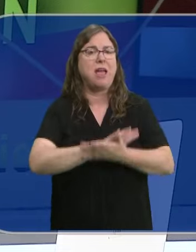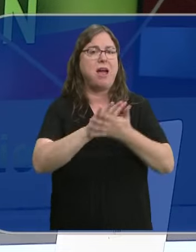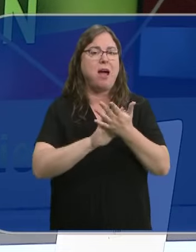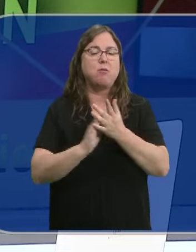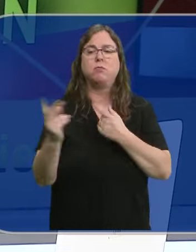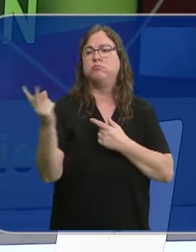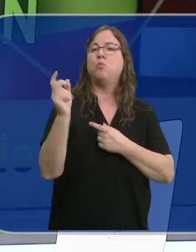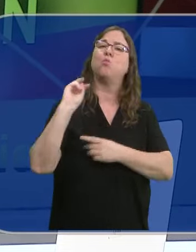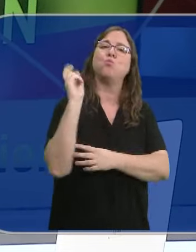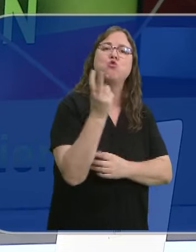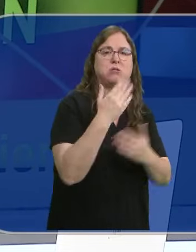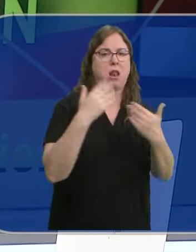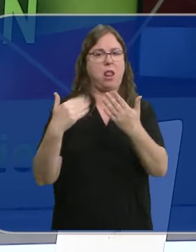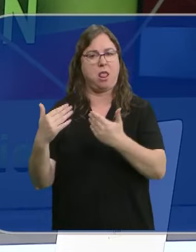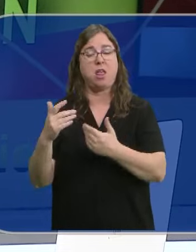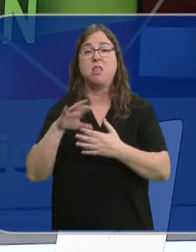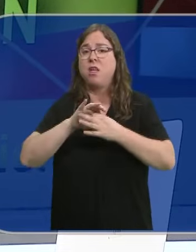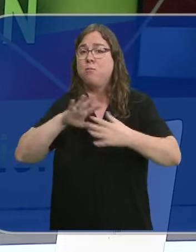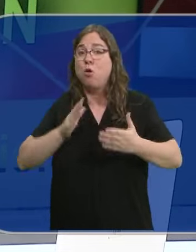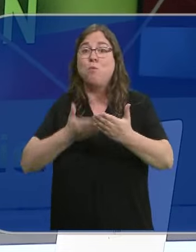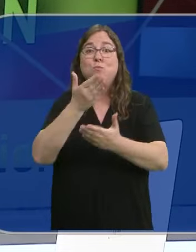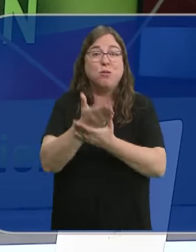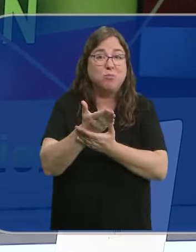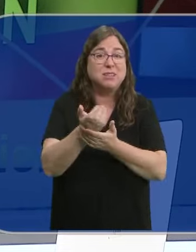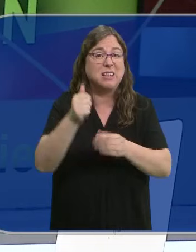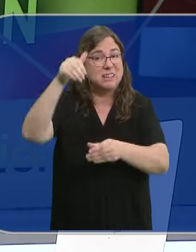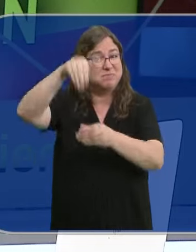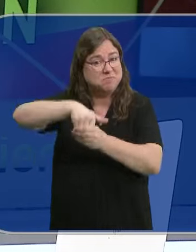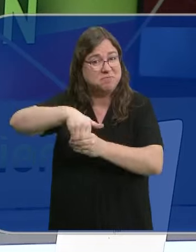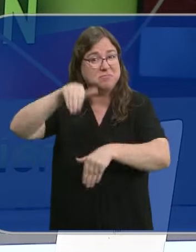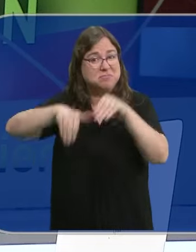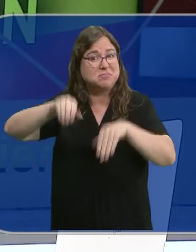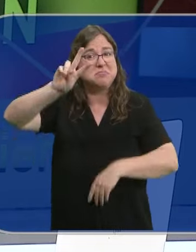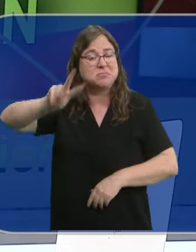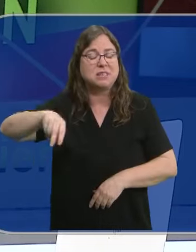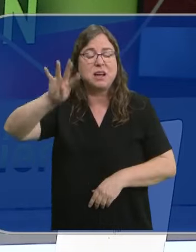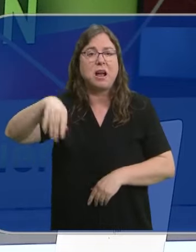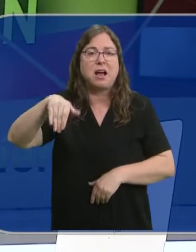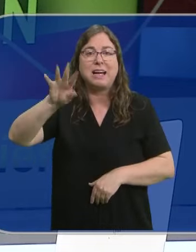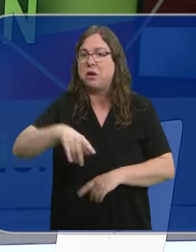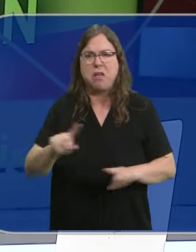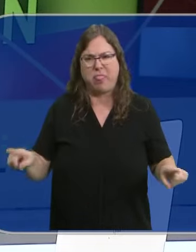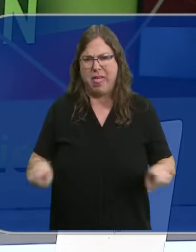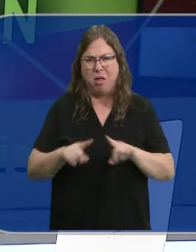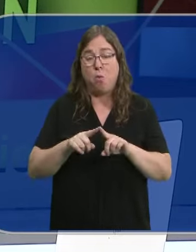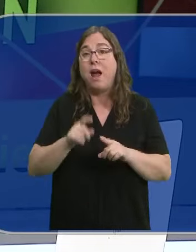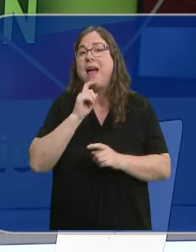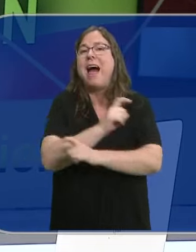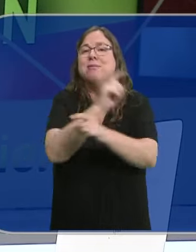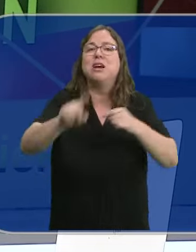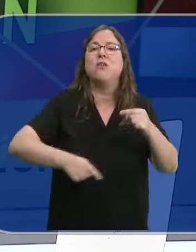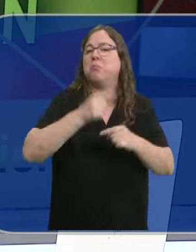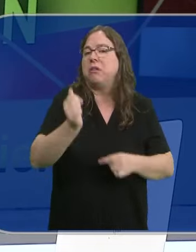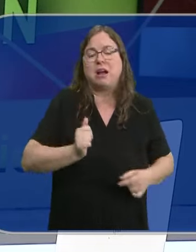negociación multilateral. Además, ha desligado la propuesta de los resultados electorales en Cataluña, aunque se ha anunciado justo después de los comicios en esa